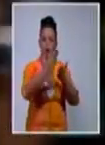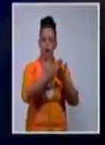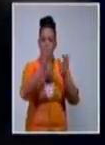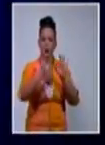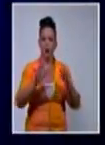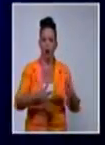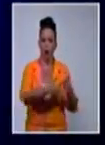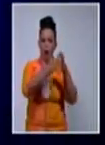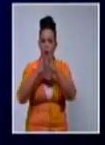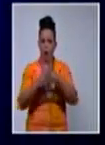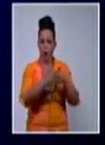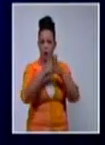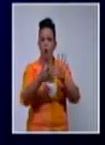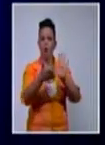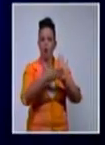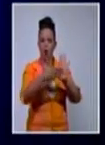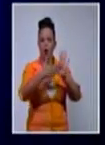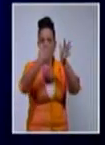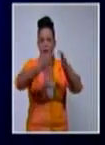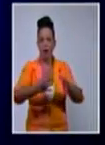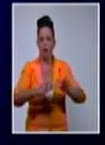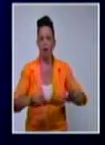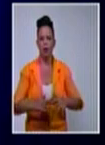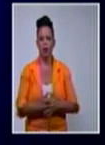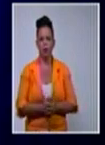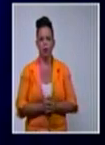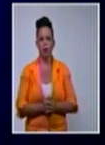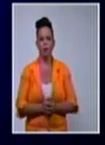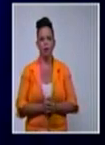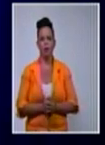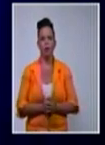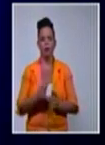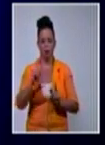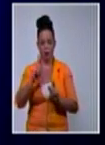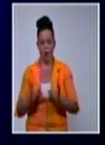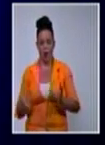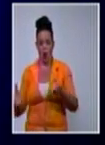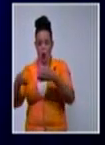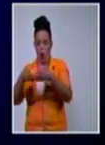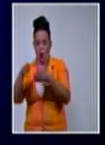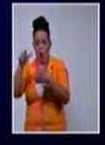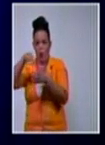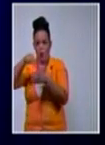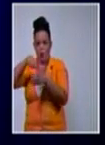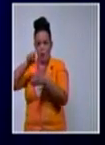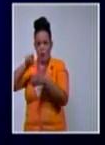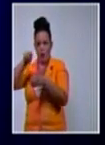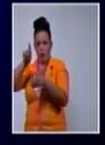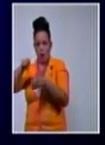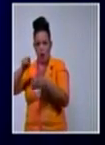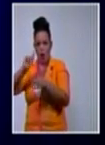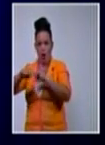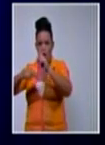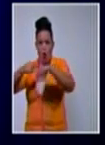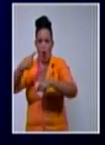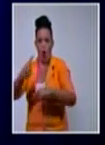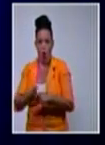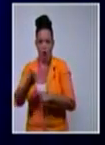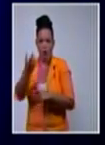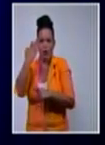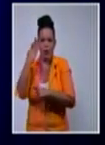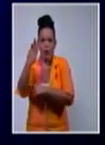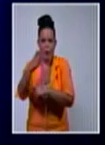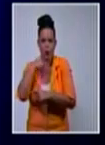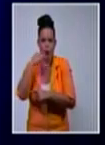así es. De una parte, individuos de un mismo grupo que desafían a la autoridad con el desacato y una posición de